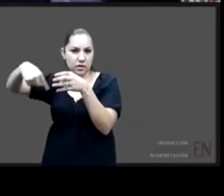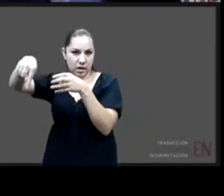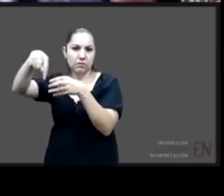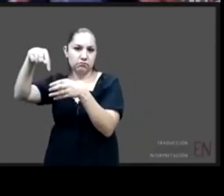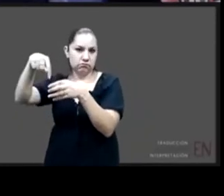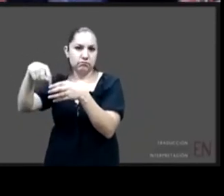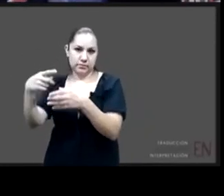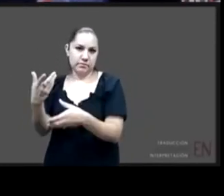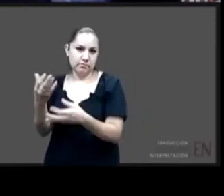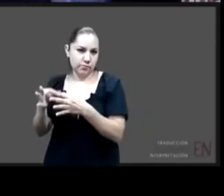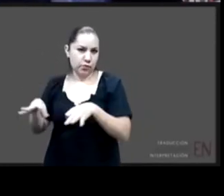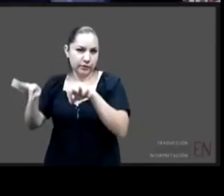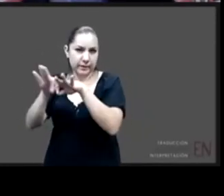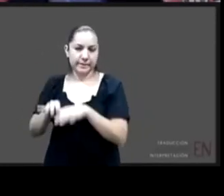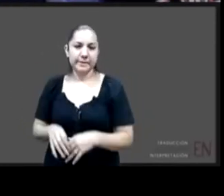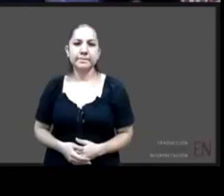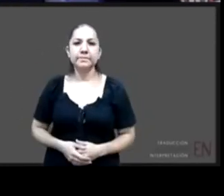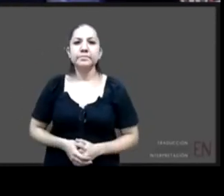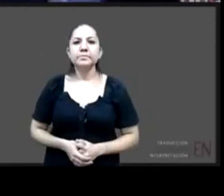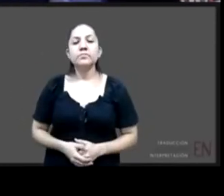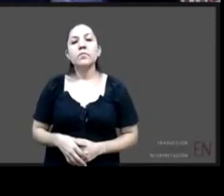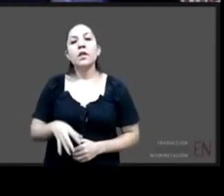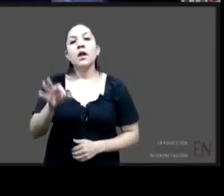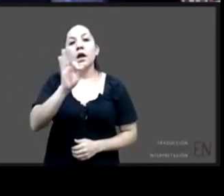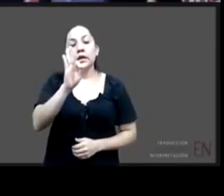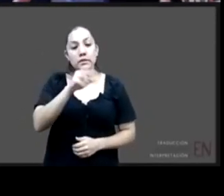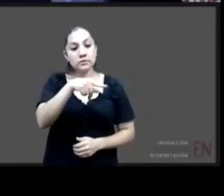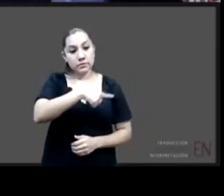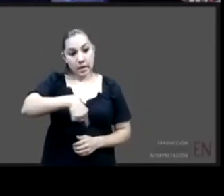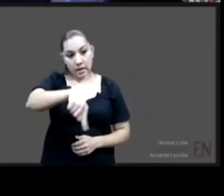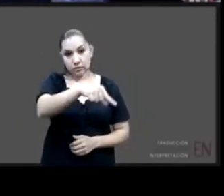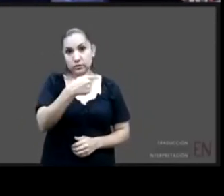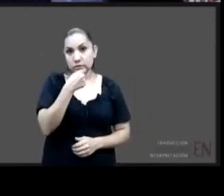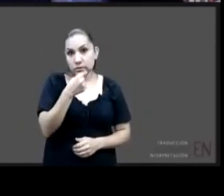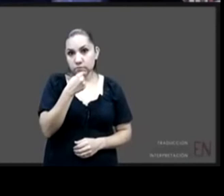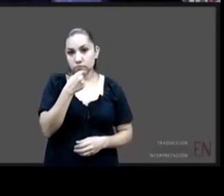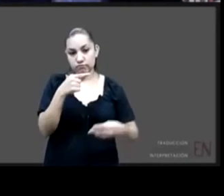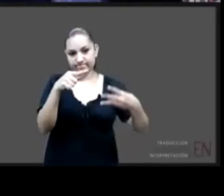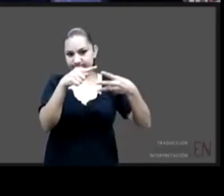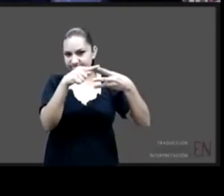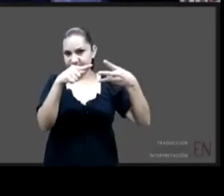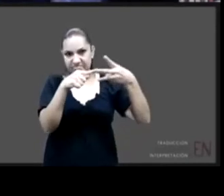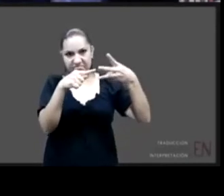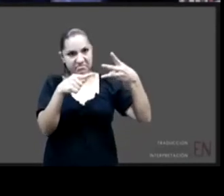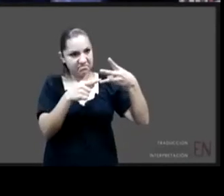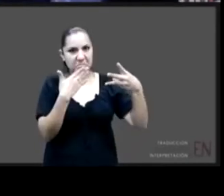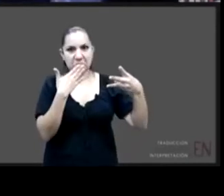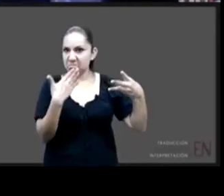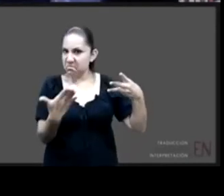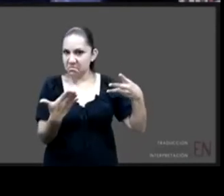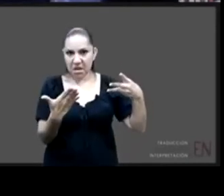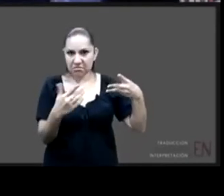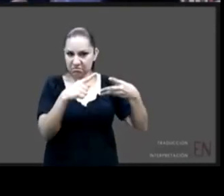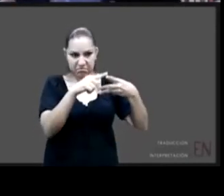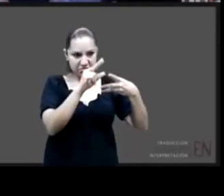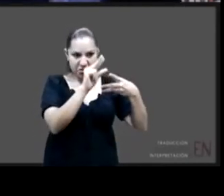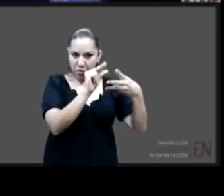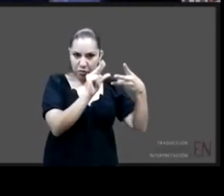vulneración posiblemente incluso a los tres elementos son aquellos que requieren medidas de protección especial